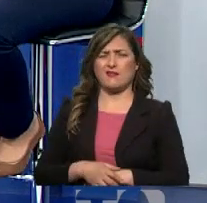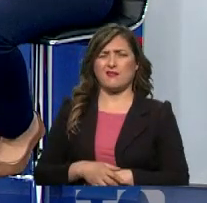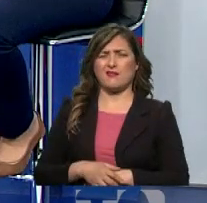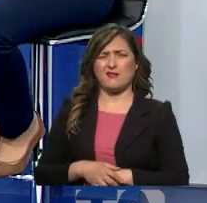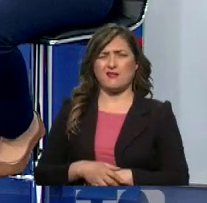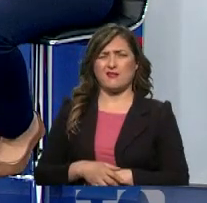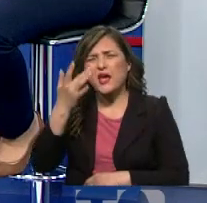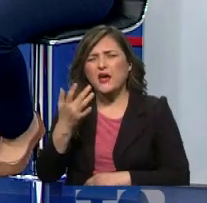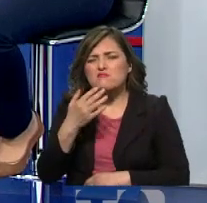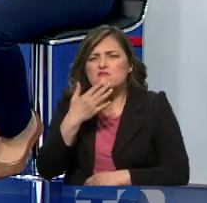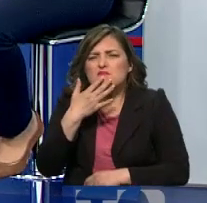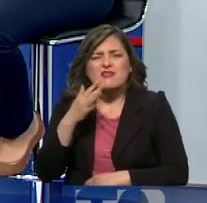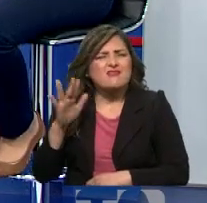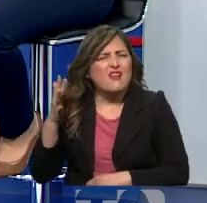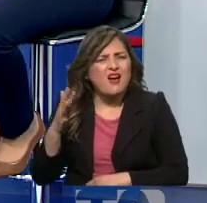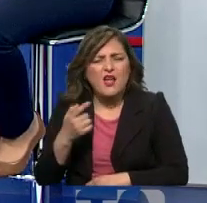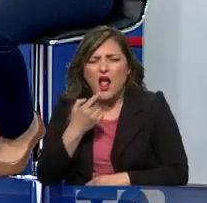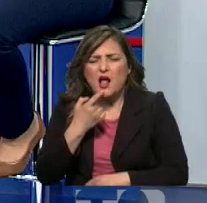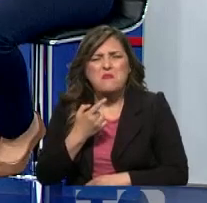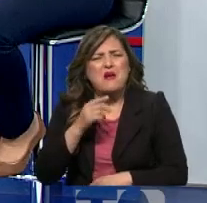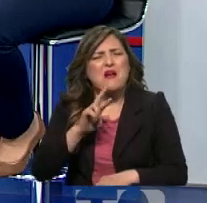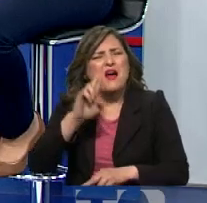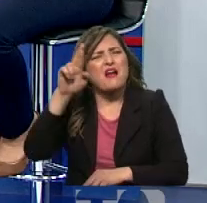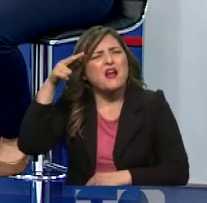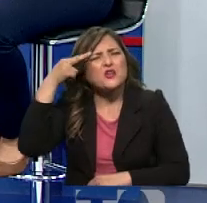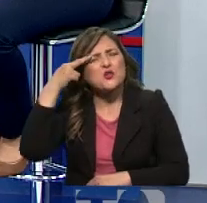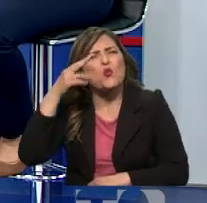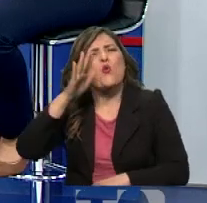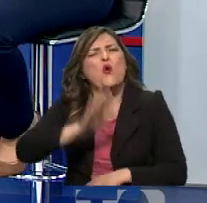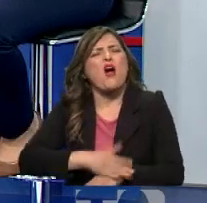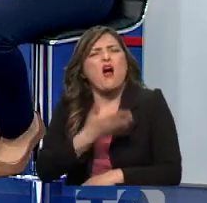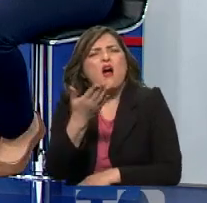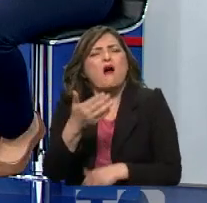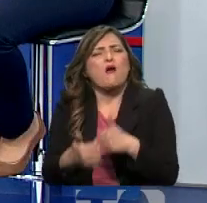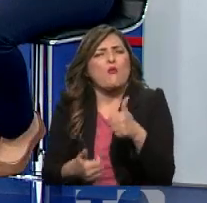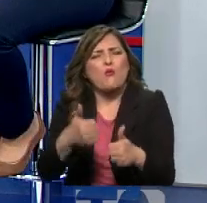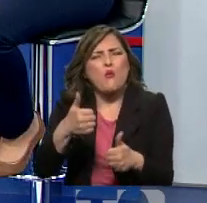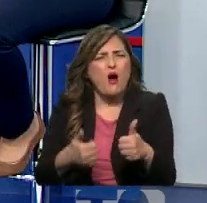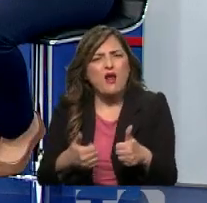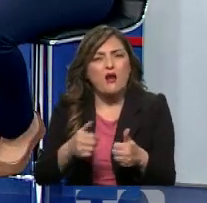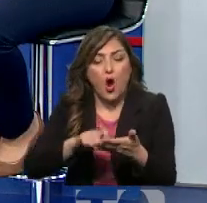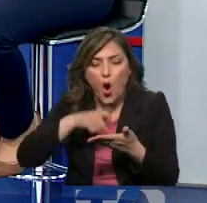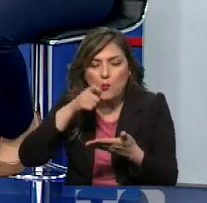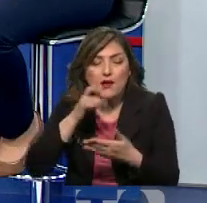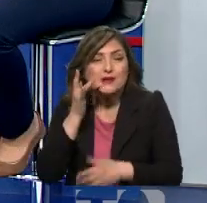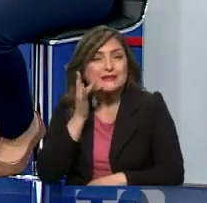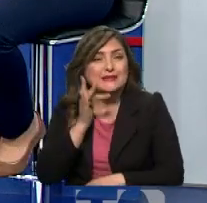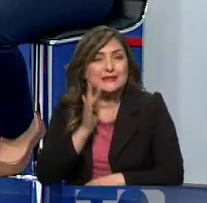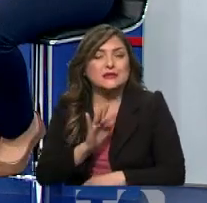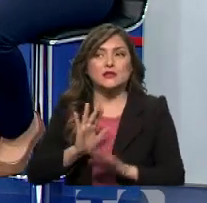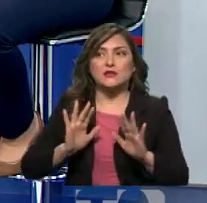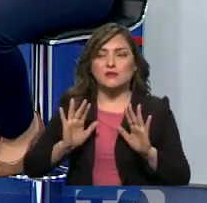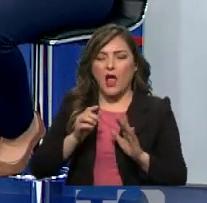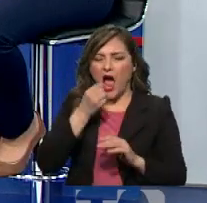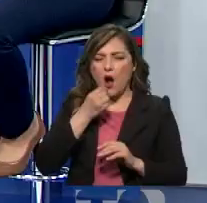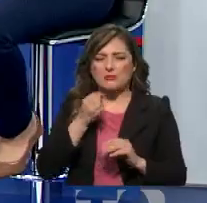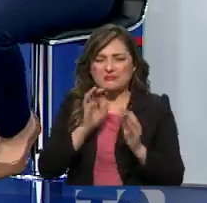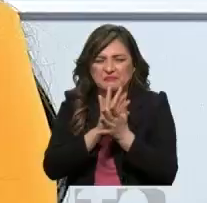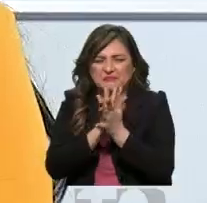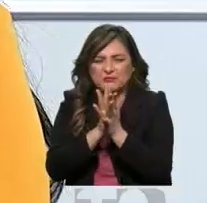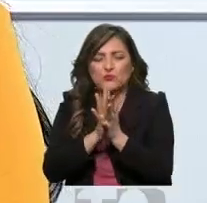¿Cuál es el virus que que yo de repente deje de oler o que los alimentos me sepan raro o que tal vez inclusive no se vea nada?